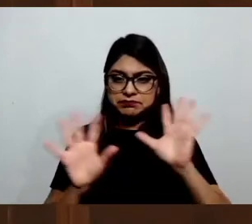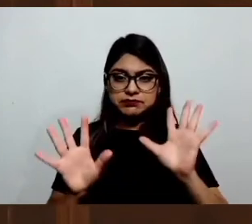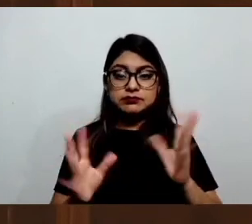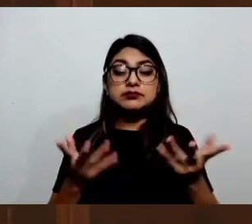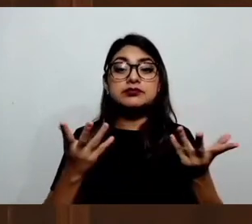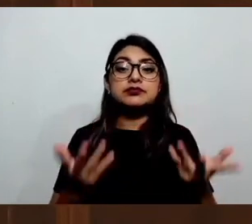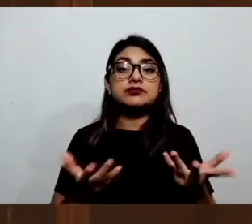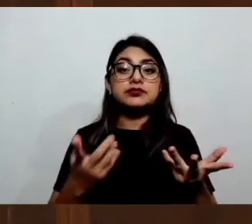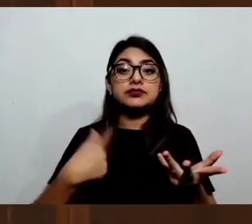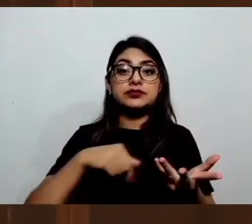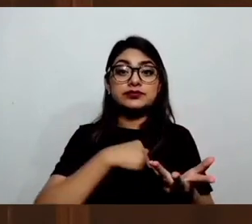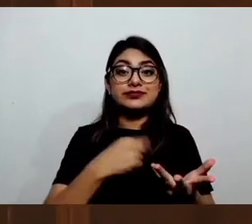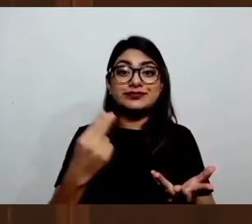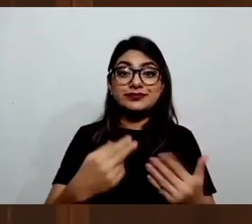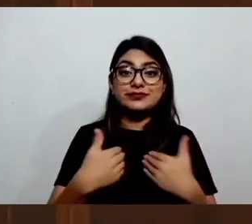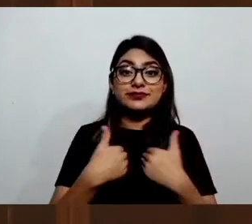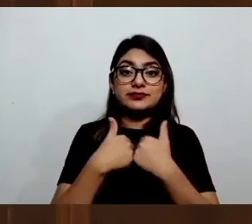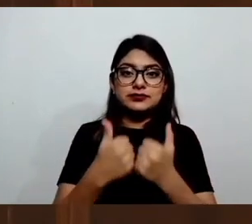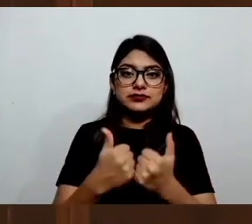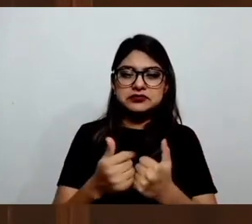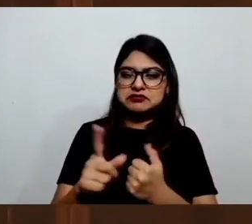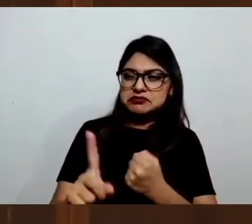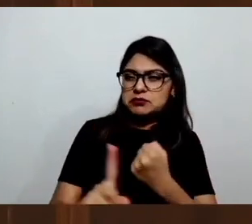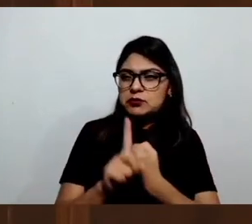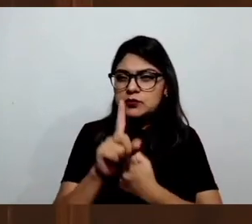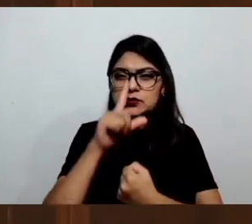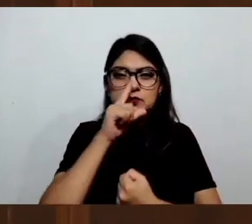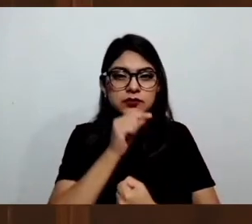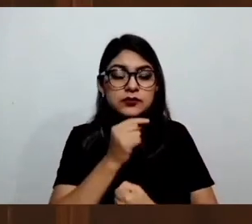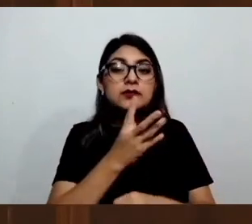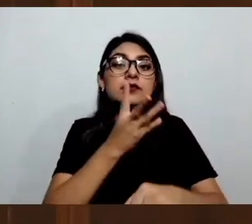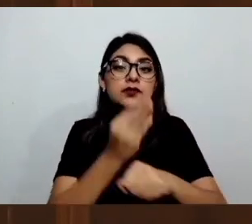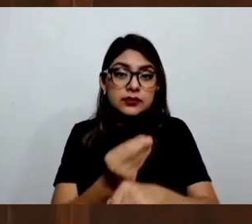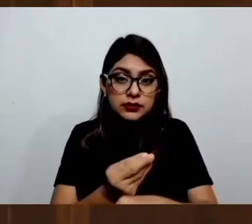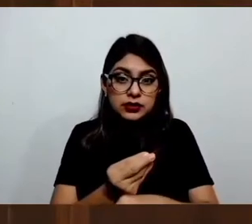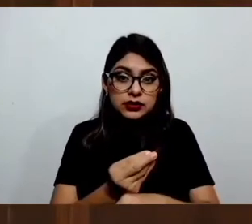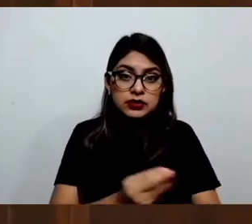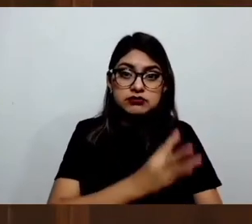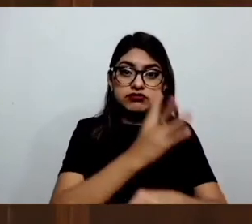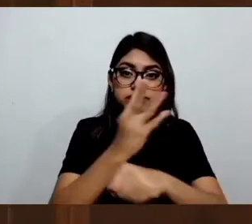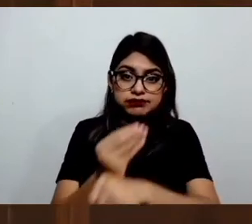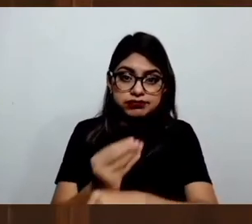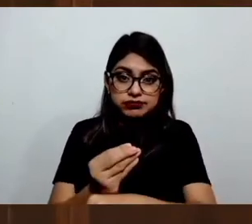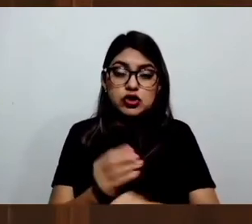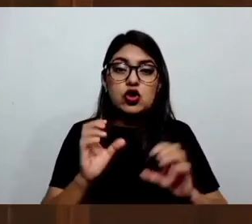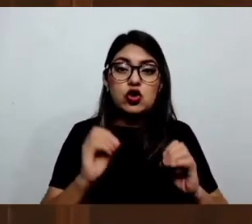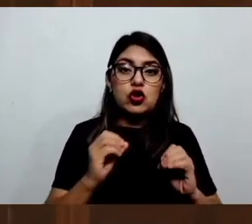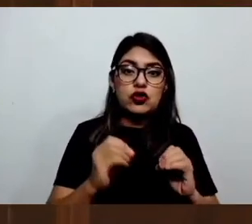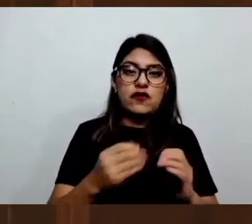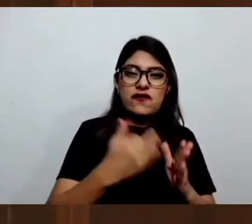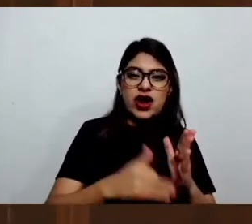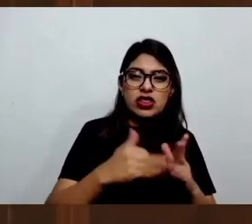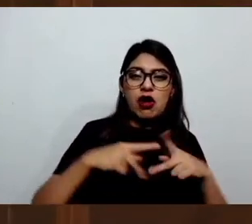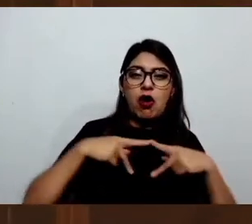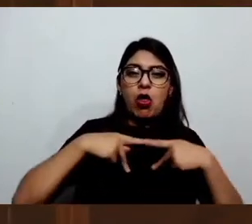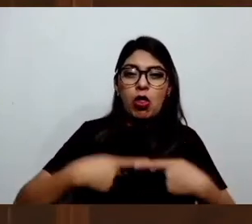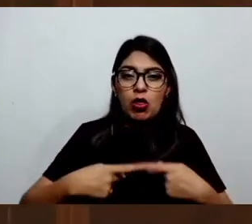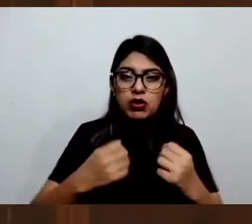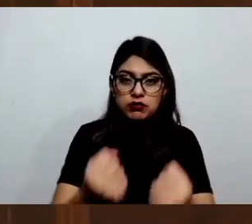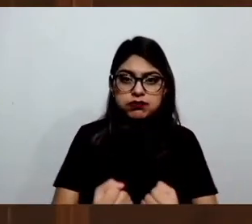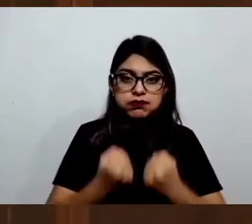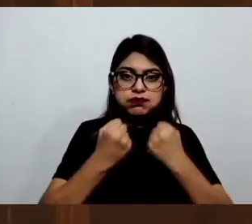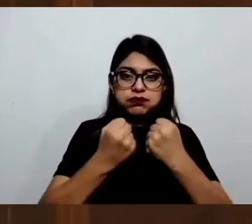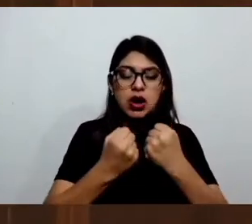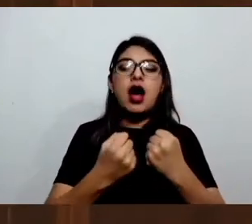subsanar lo que haya que subsanar, hay que fortalecer lo que se tiene que fortalecer, pero también hay que transformar lo que se tenga que